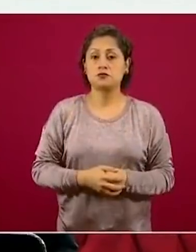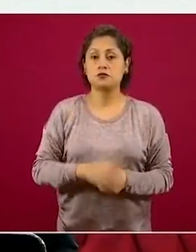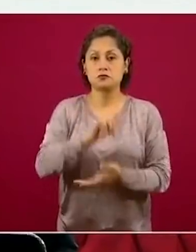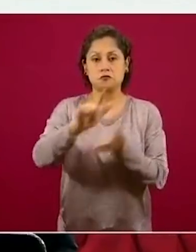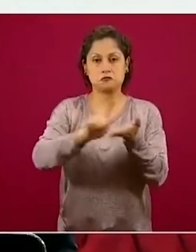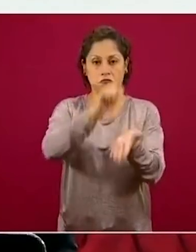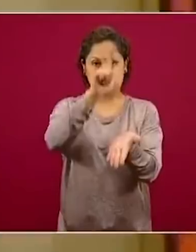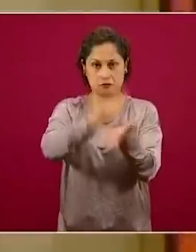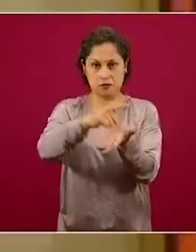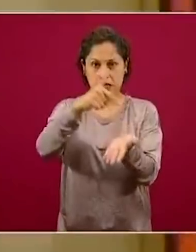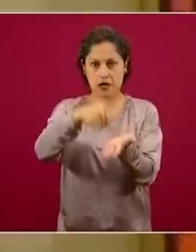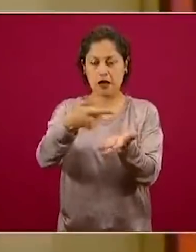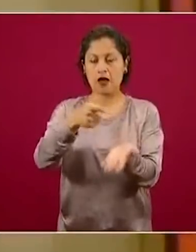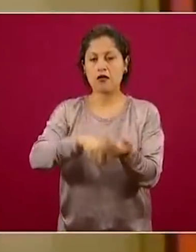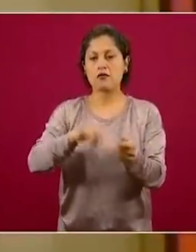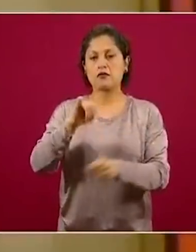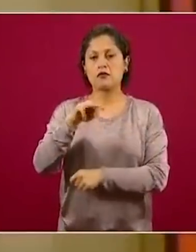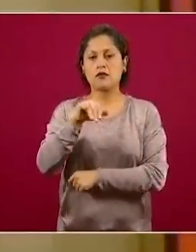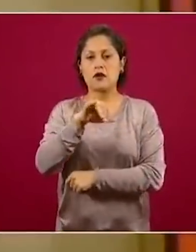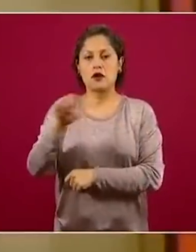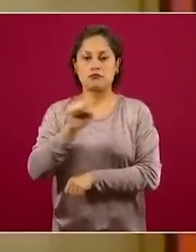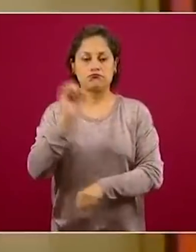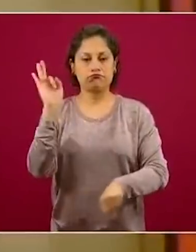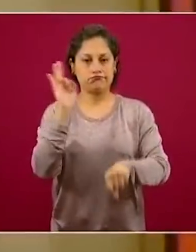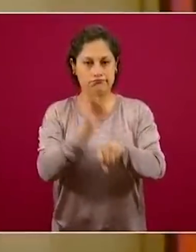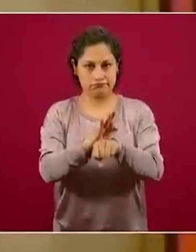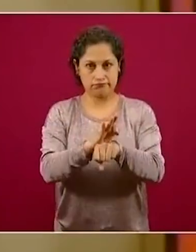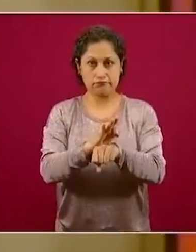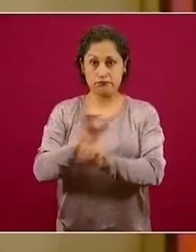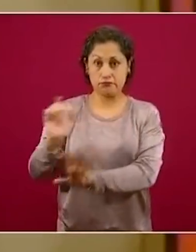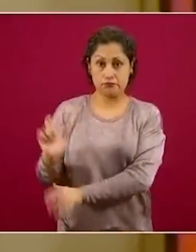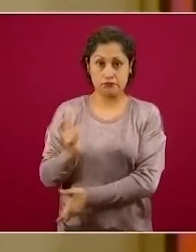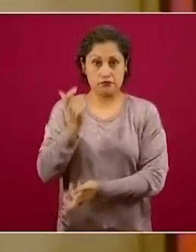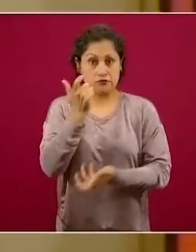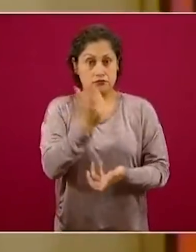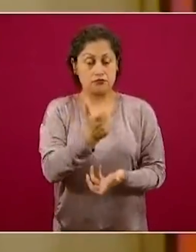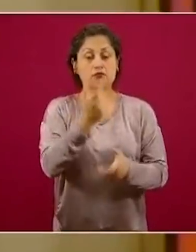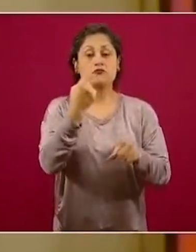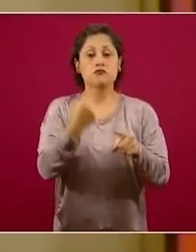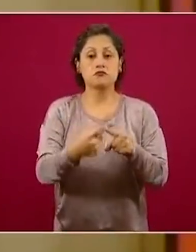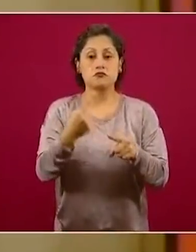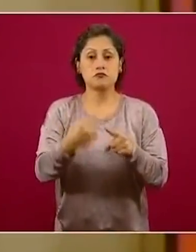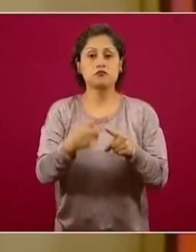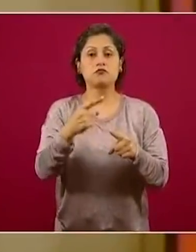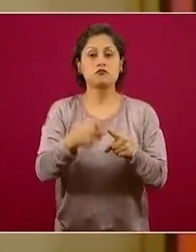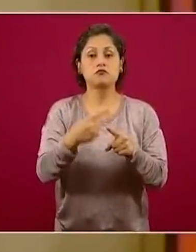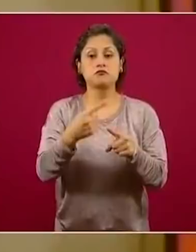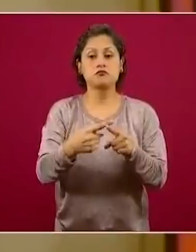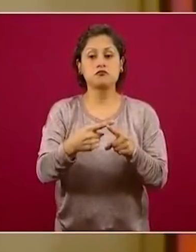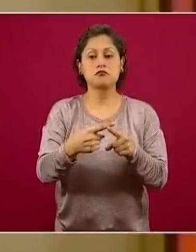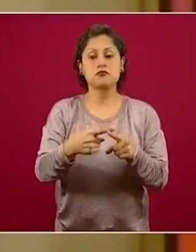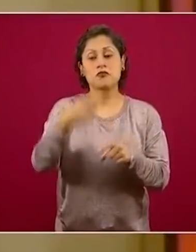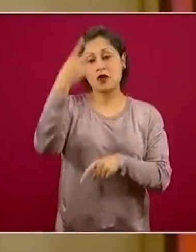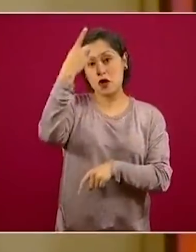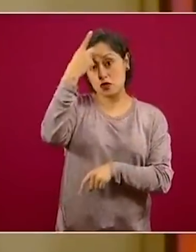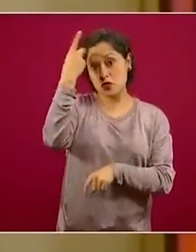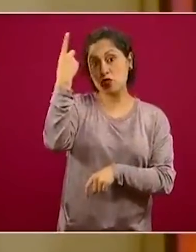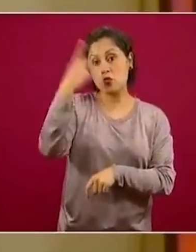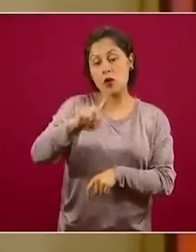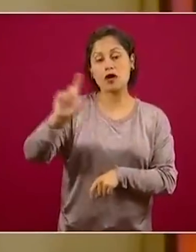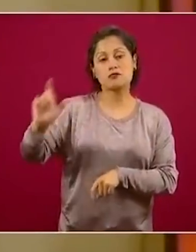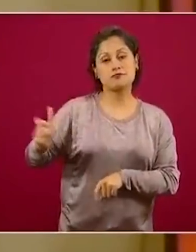ley, por la ley del Seguro Social, son financiadas por una aportación de los patrones y